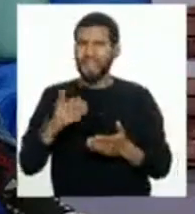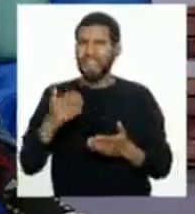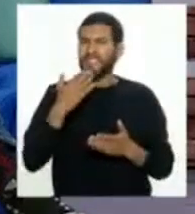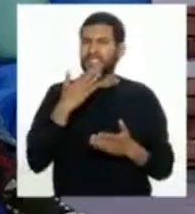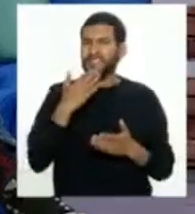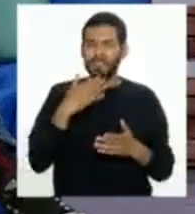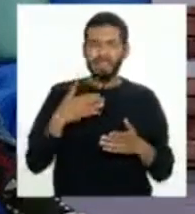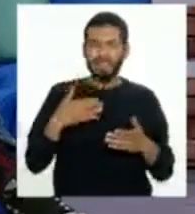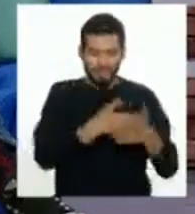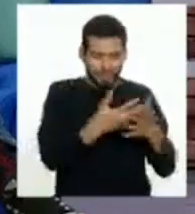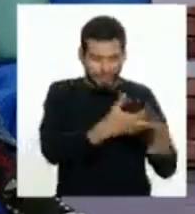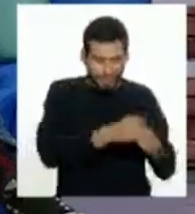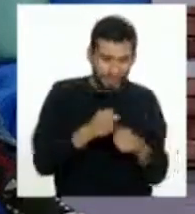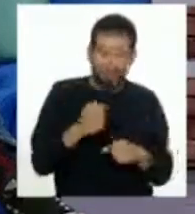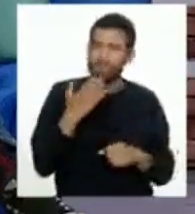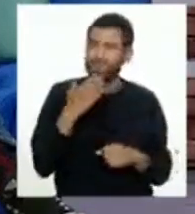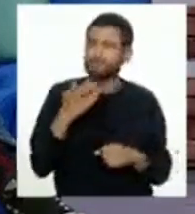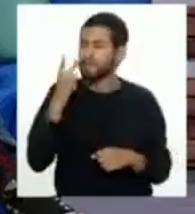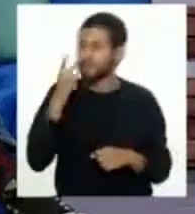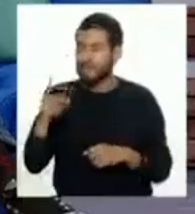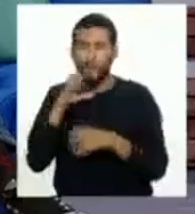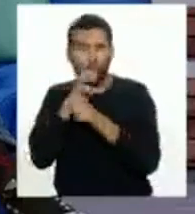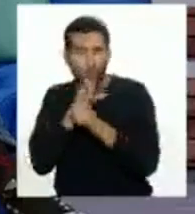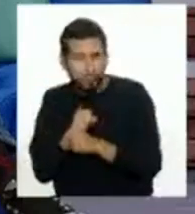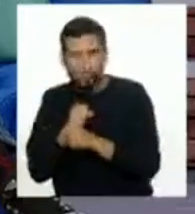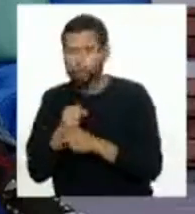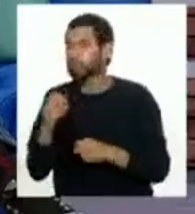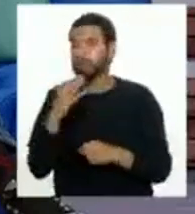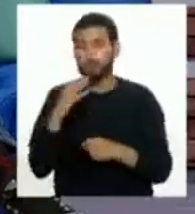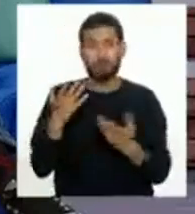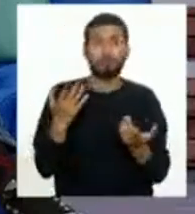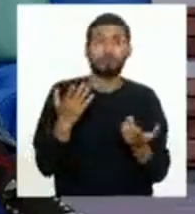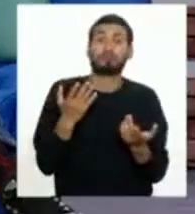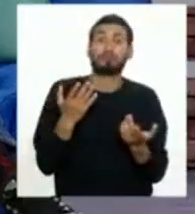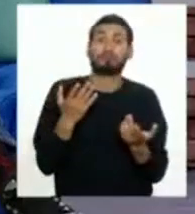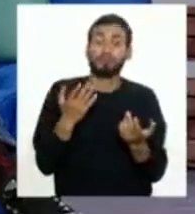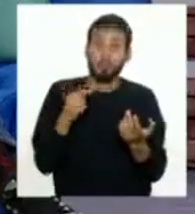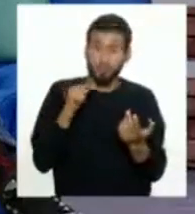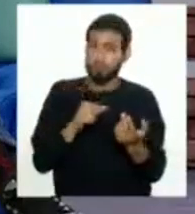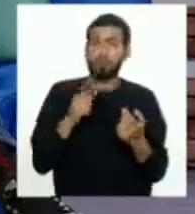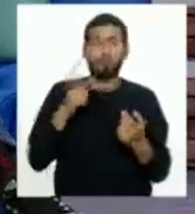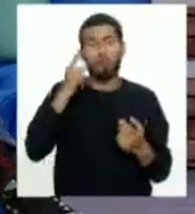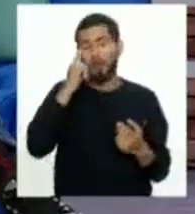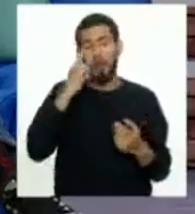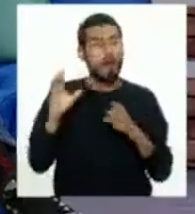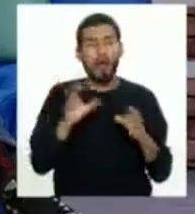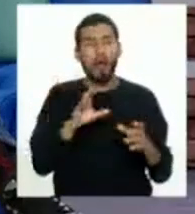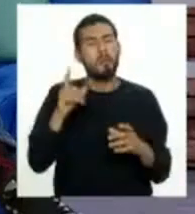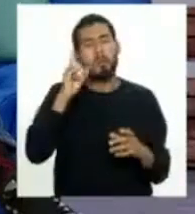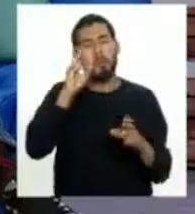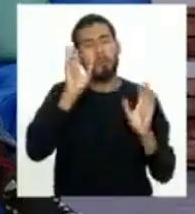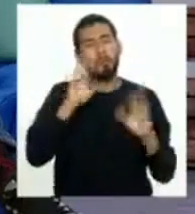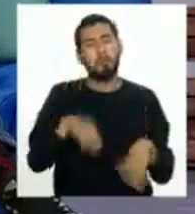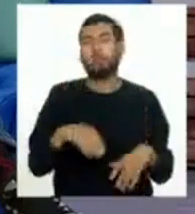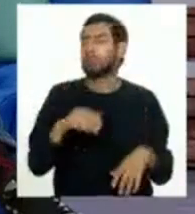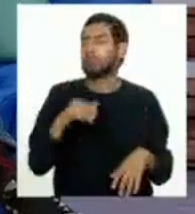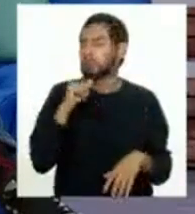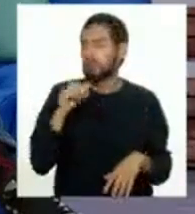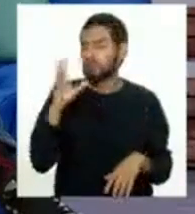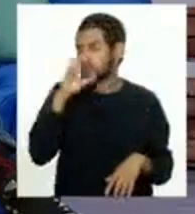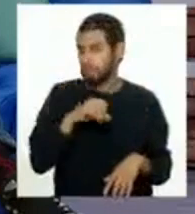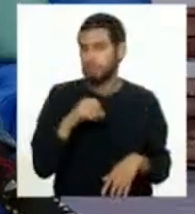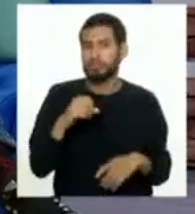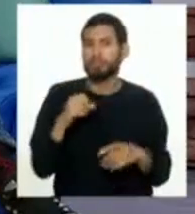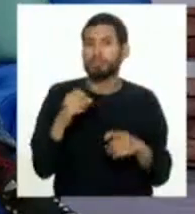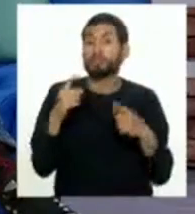quién recoge a los chicos, quién ve al adulto mayor, quién se... O sea, eso a veces no lo hacemos realmente, César, y